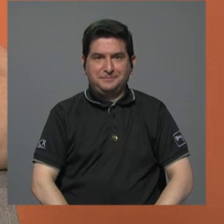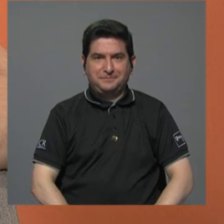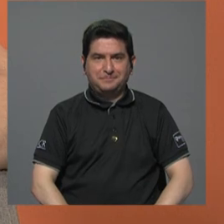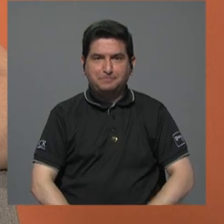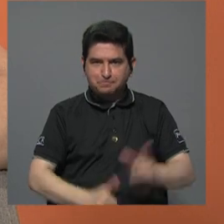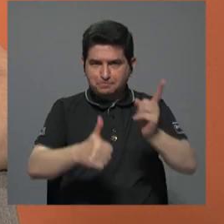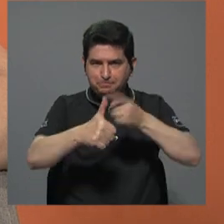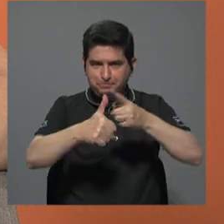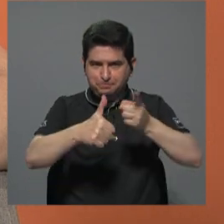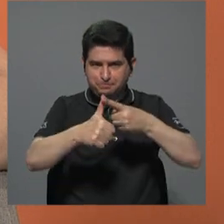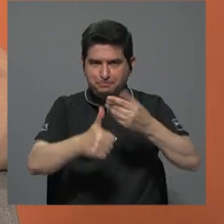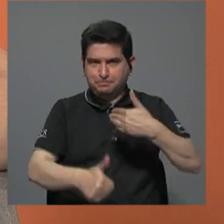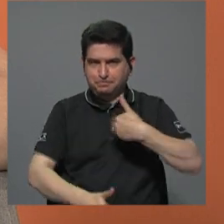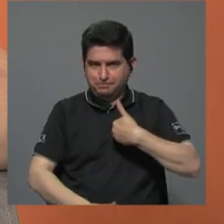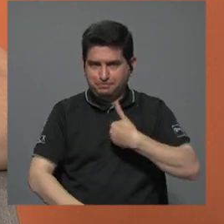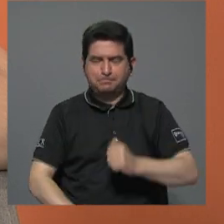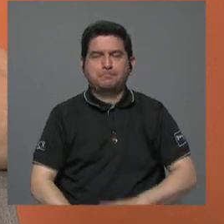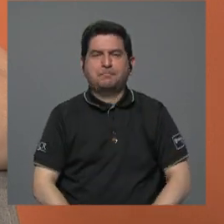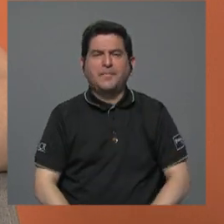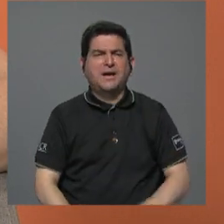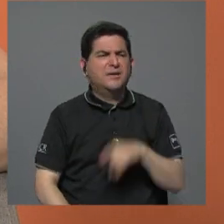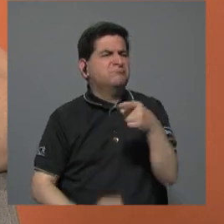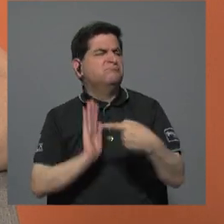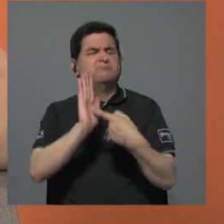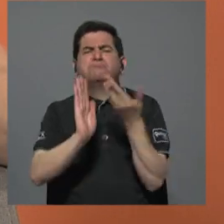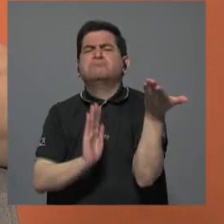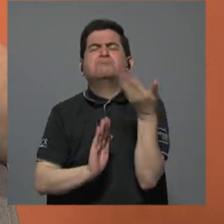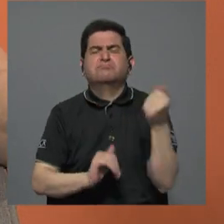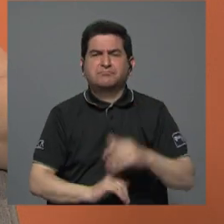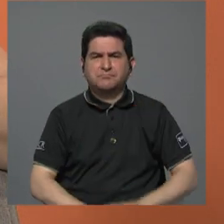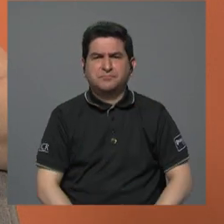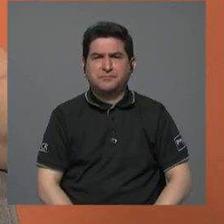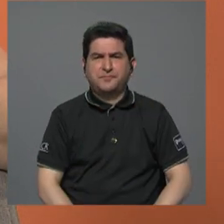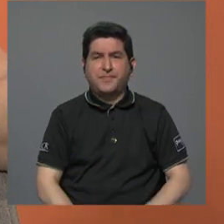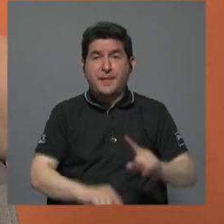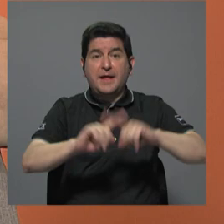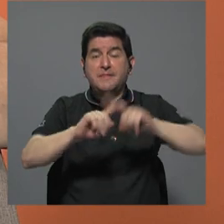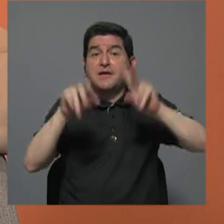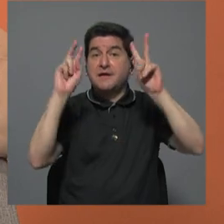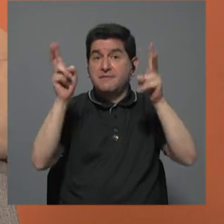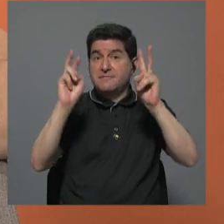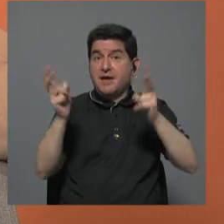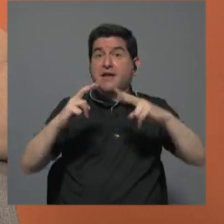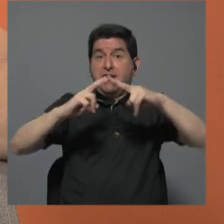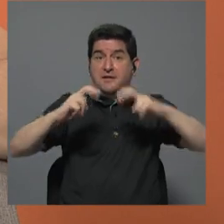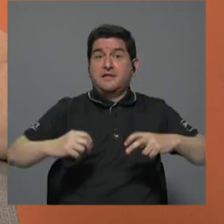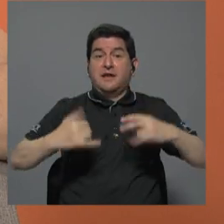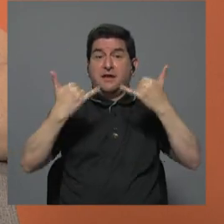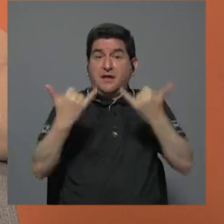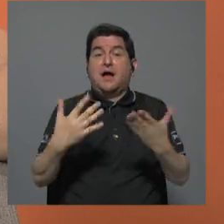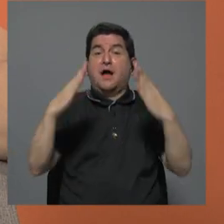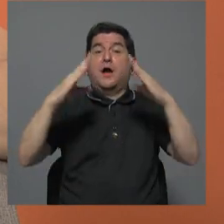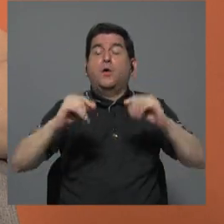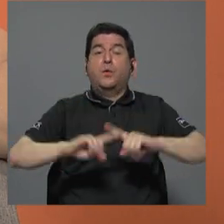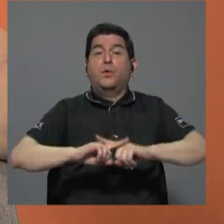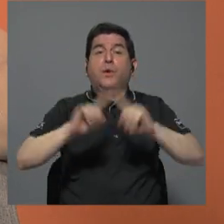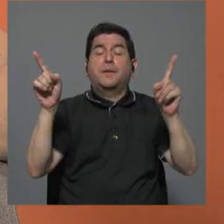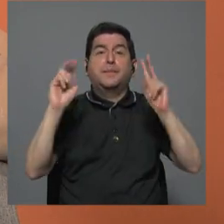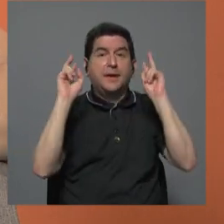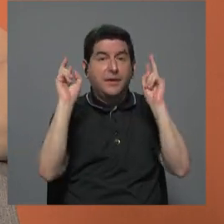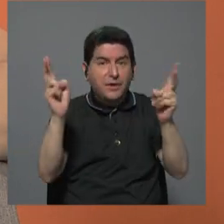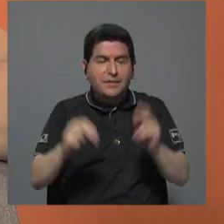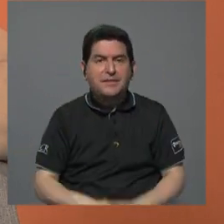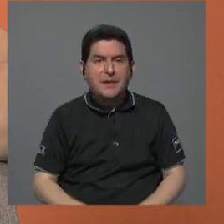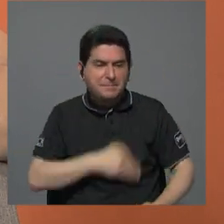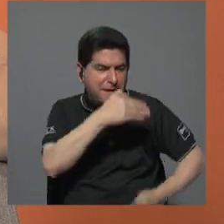El primer gráfico que tenemos nos habla de... Bueno, hay varios temas que tenemos que analizar en esta noche, pero es el tema